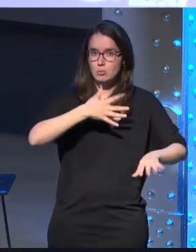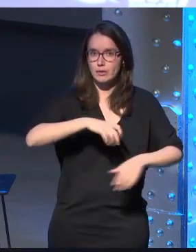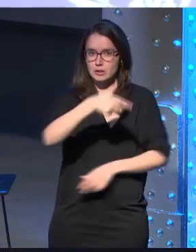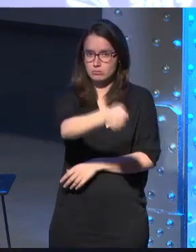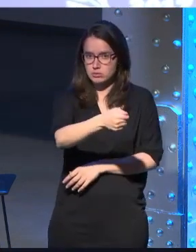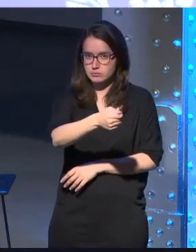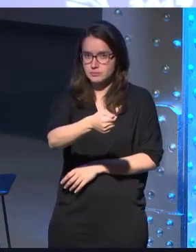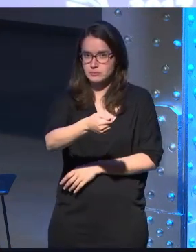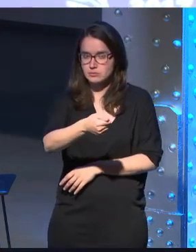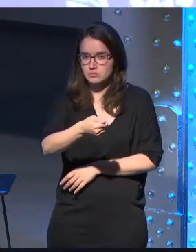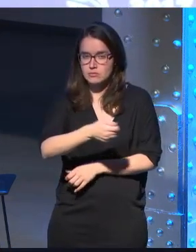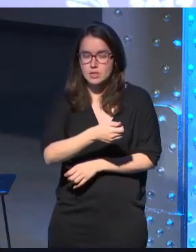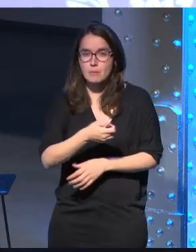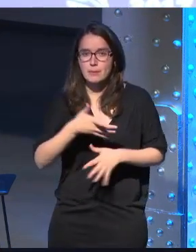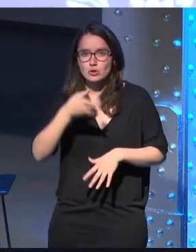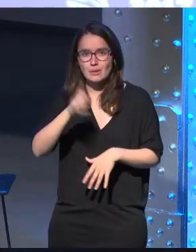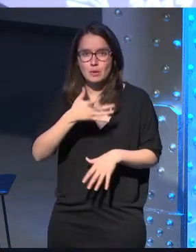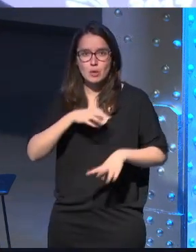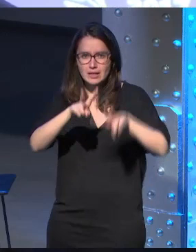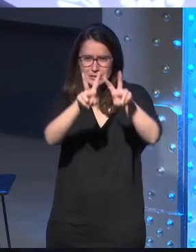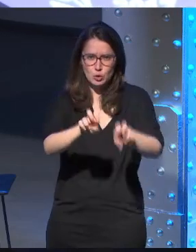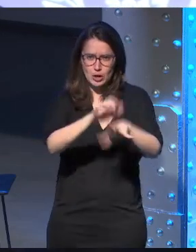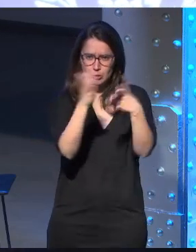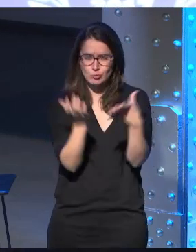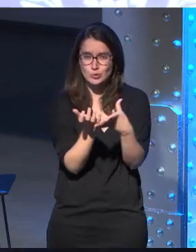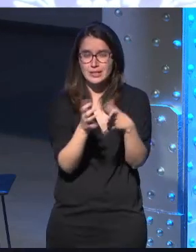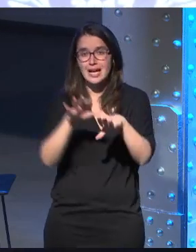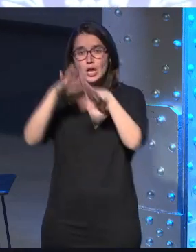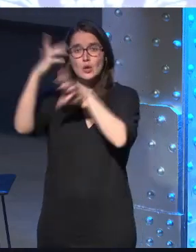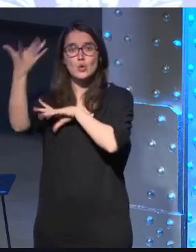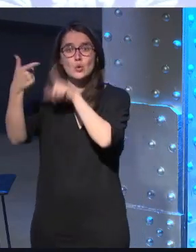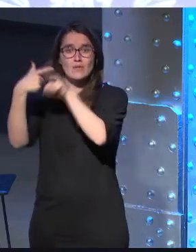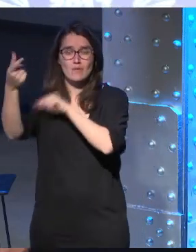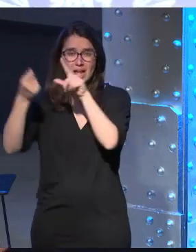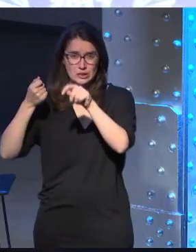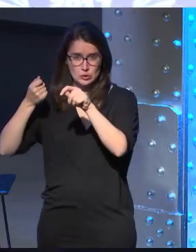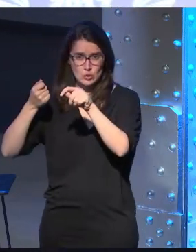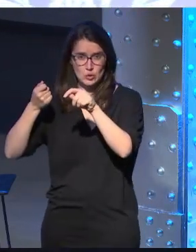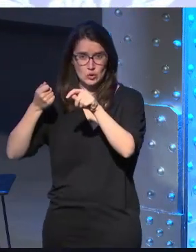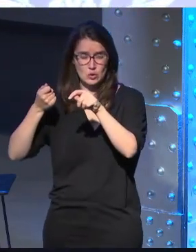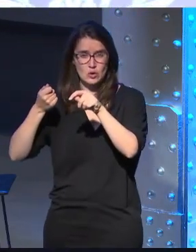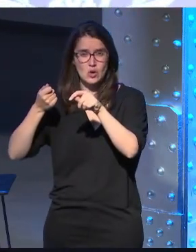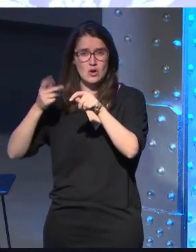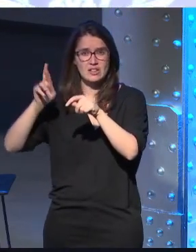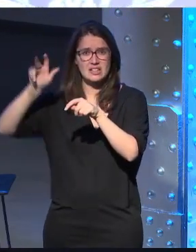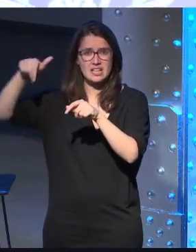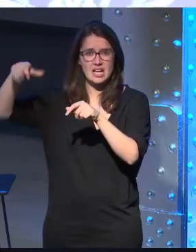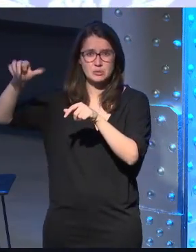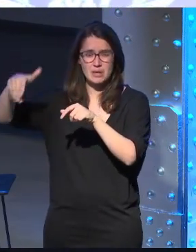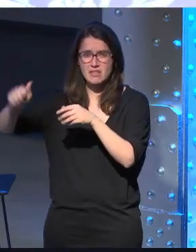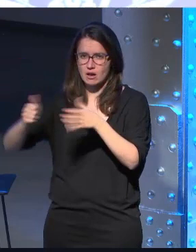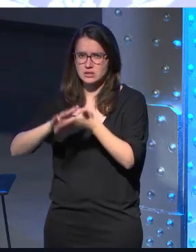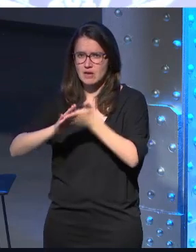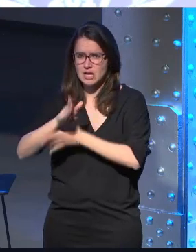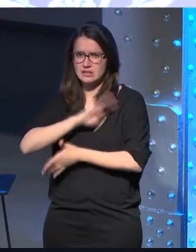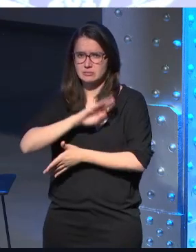parar en cualquier momento pero que también puedes explorar el mundo y el universo transmedia del que tanto se habla ahora para las series estaba